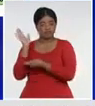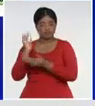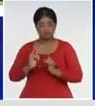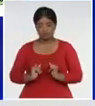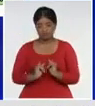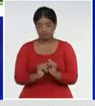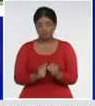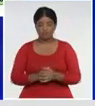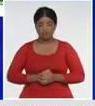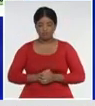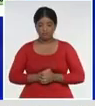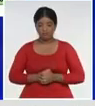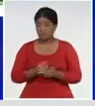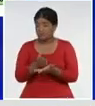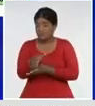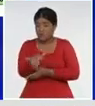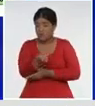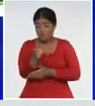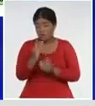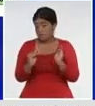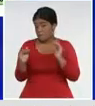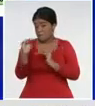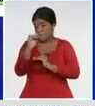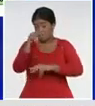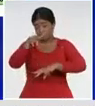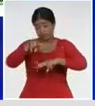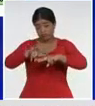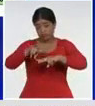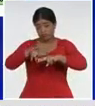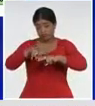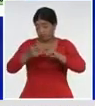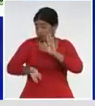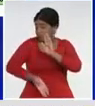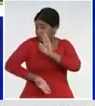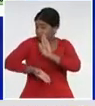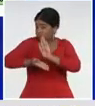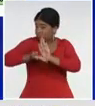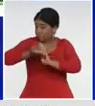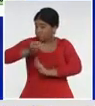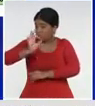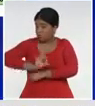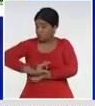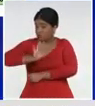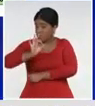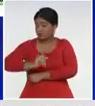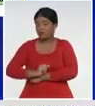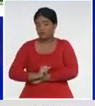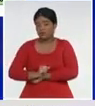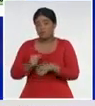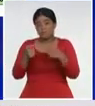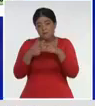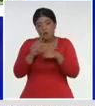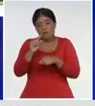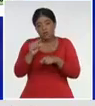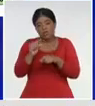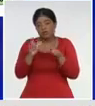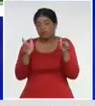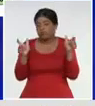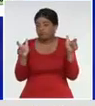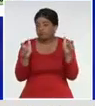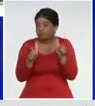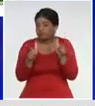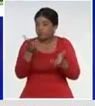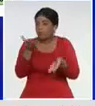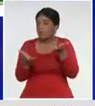se mantiene La Habana, con la tasa, mayor, aunque discretamente, inferior al día de ayer, pero una tasa,